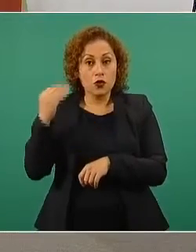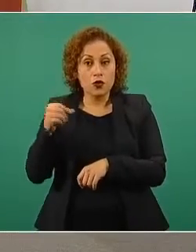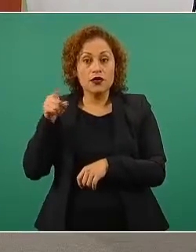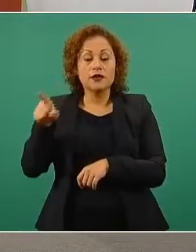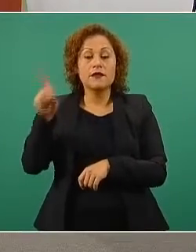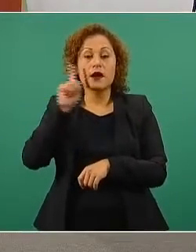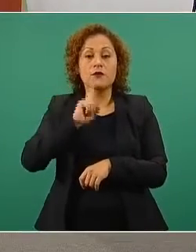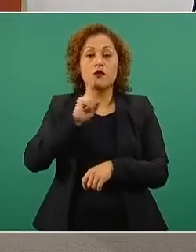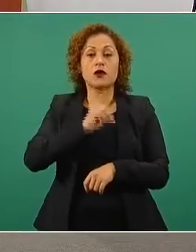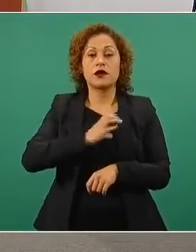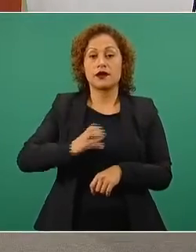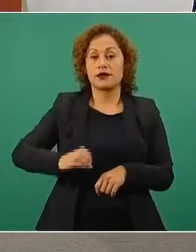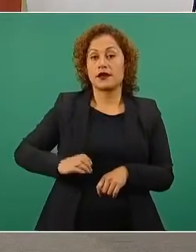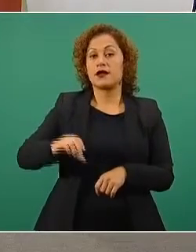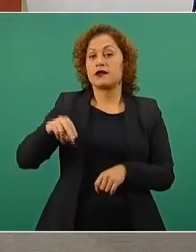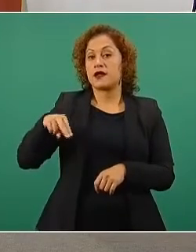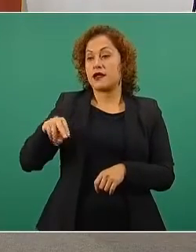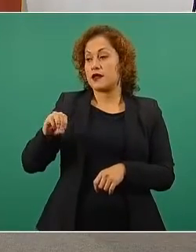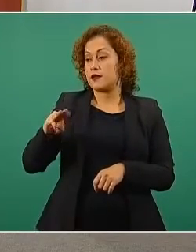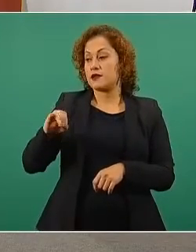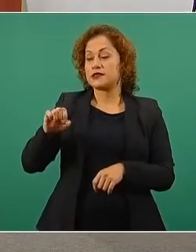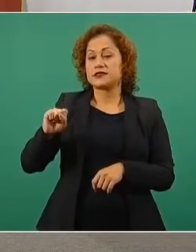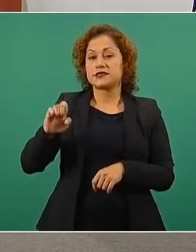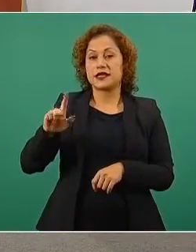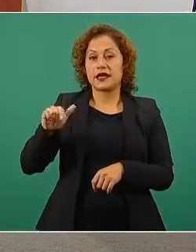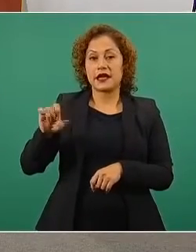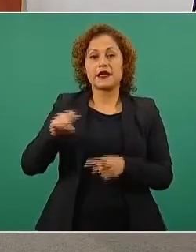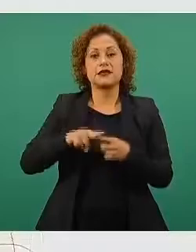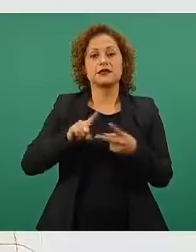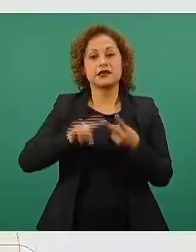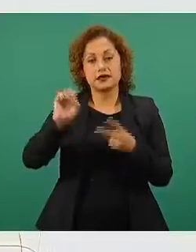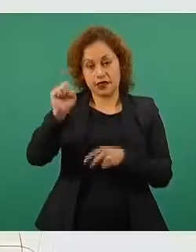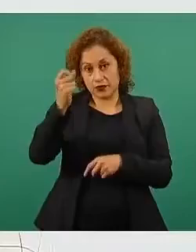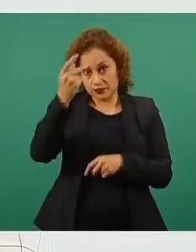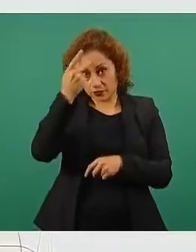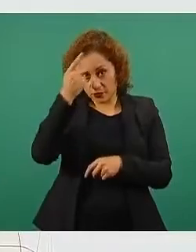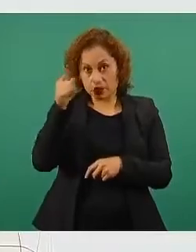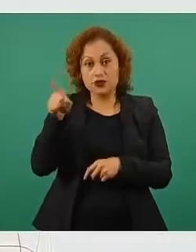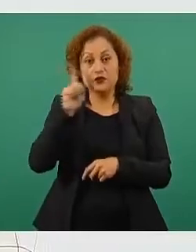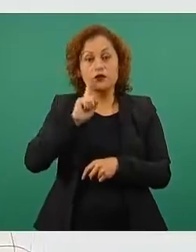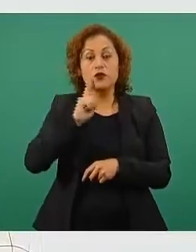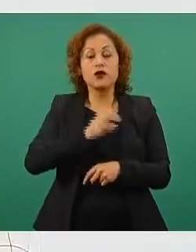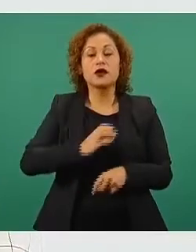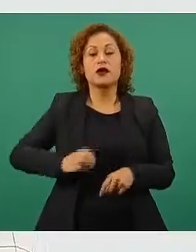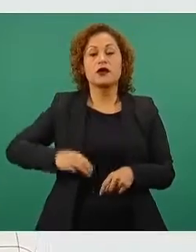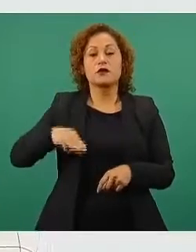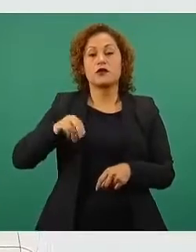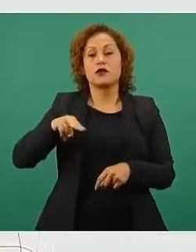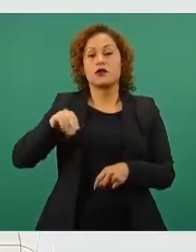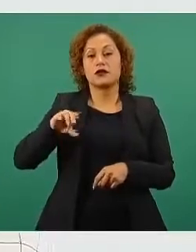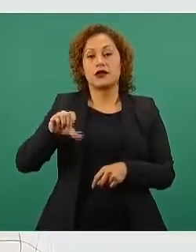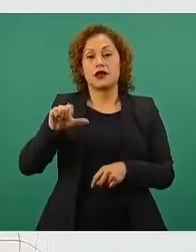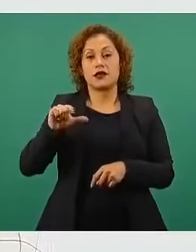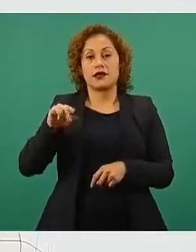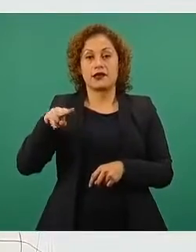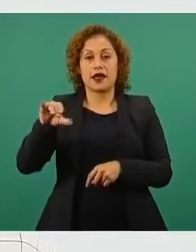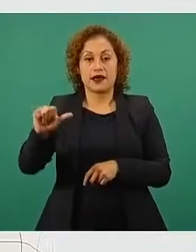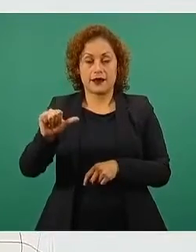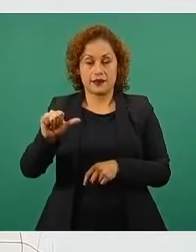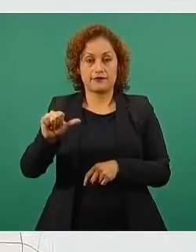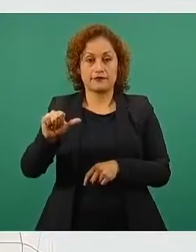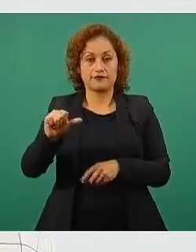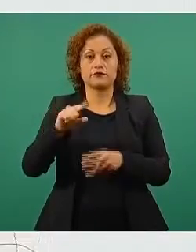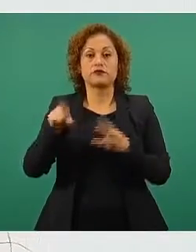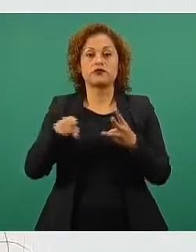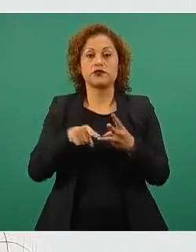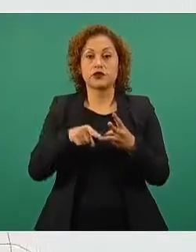Meli Romero Célis, en el caso de San Luis Potosí, Mónica Liliana Rangel Martínez, también